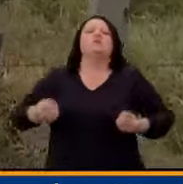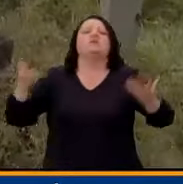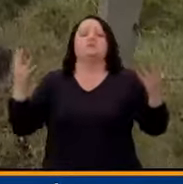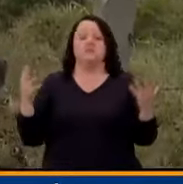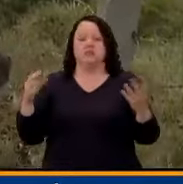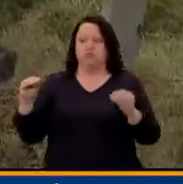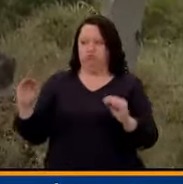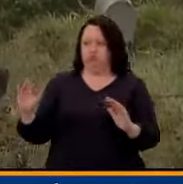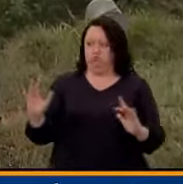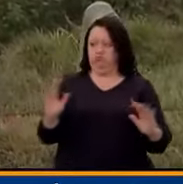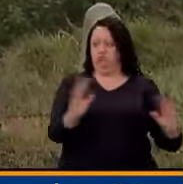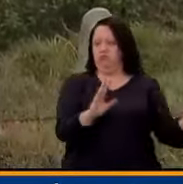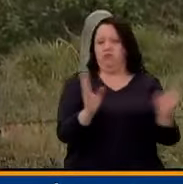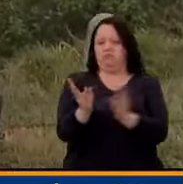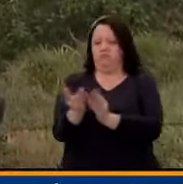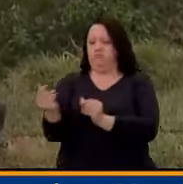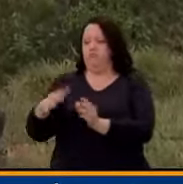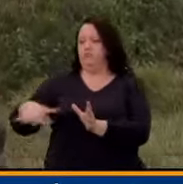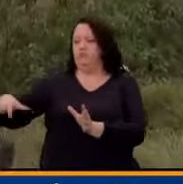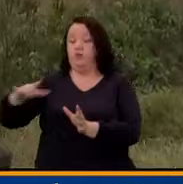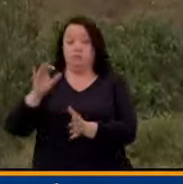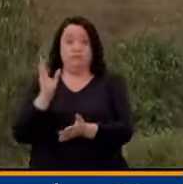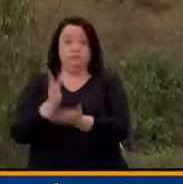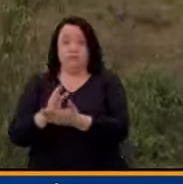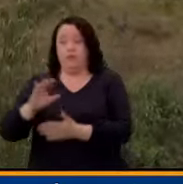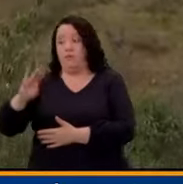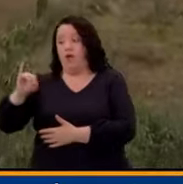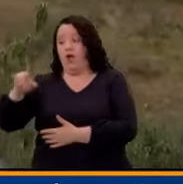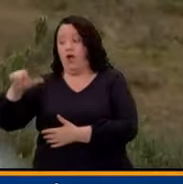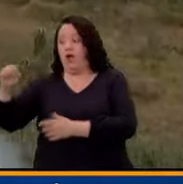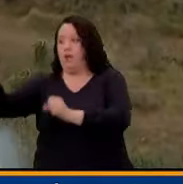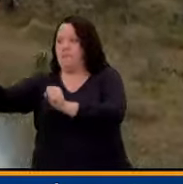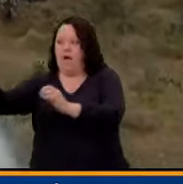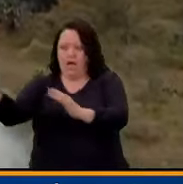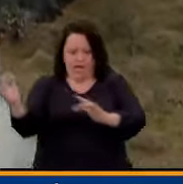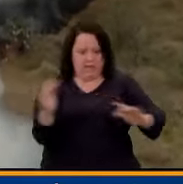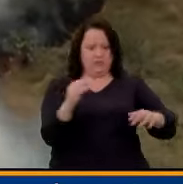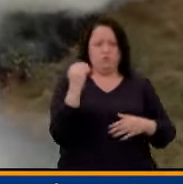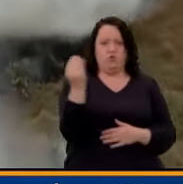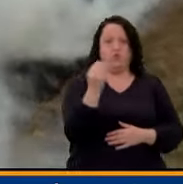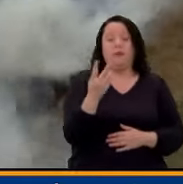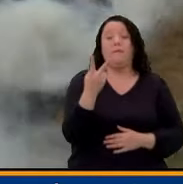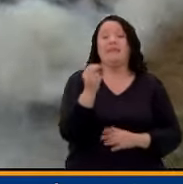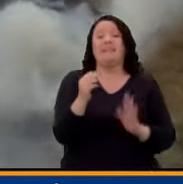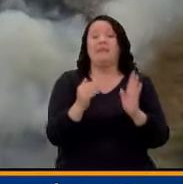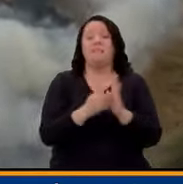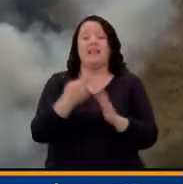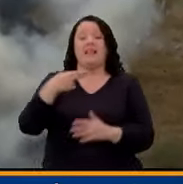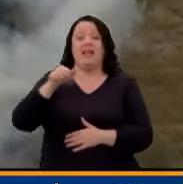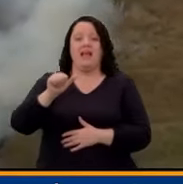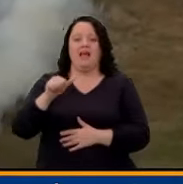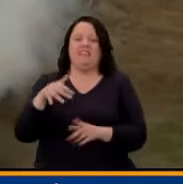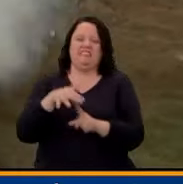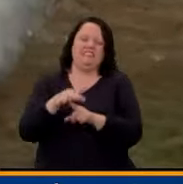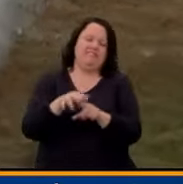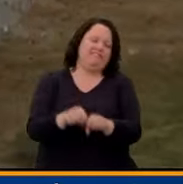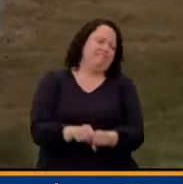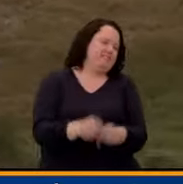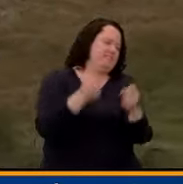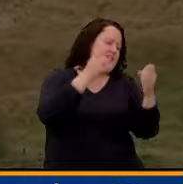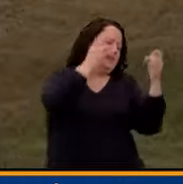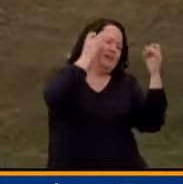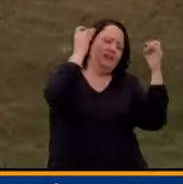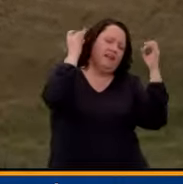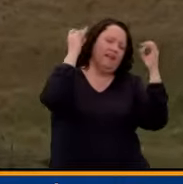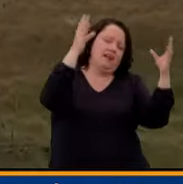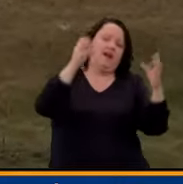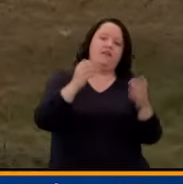digamos que esto nació en Bojacá pero se extendió hasta Mosquera. Llevamos más o menos 20 mil hectáreas, los daños que hemos tenido son gigantes en temas